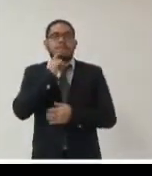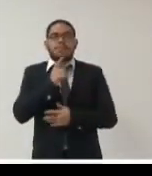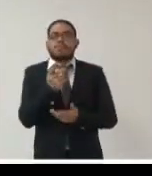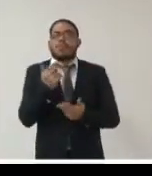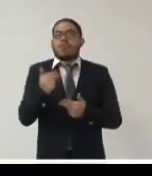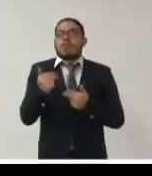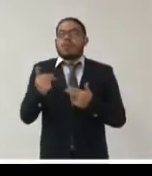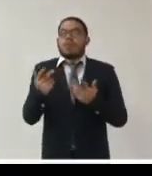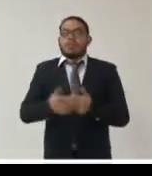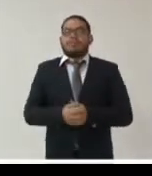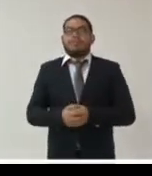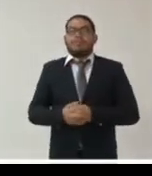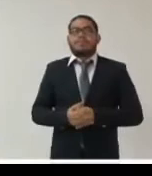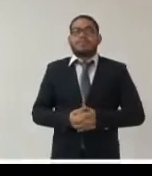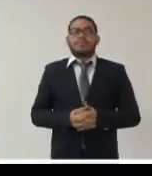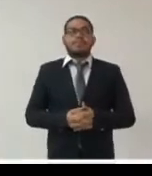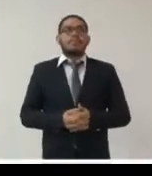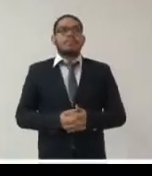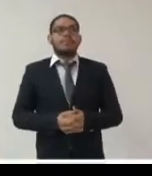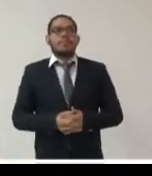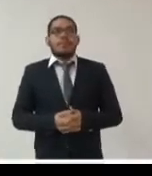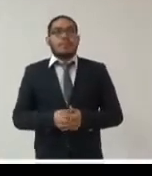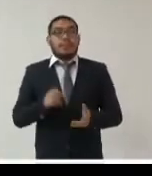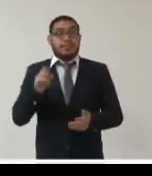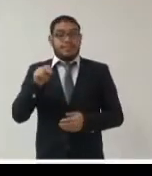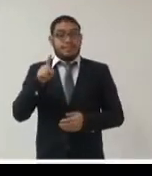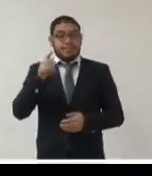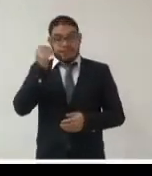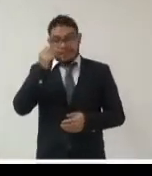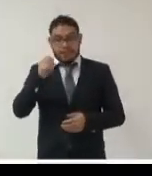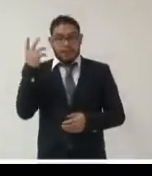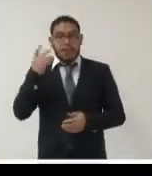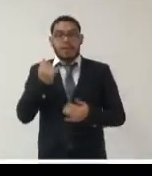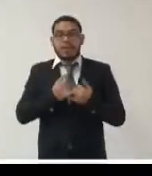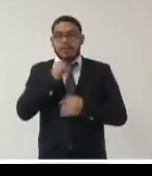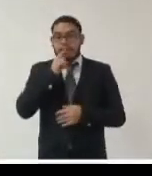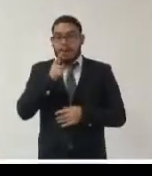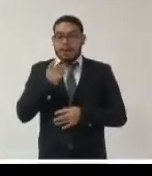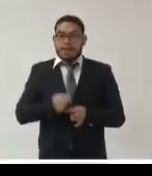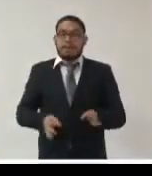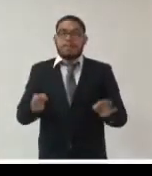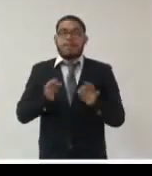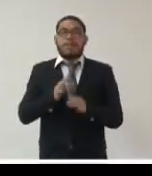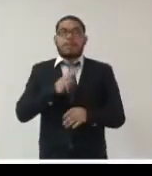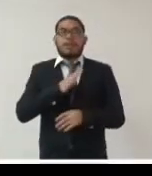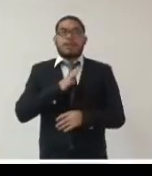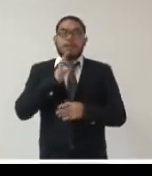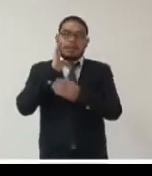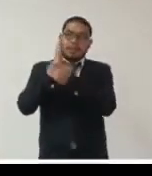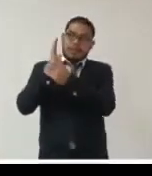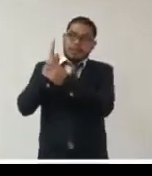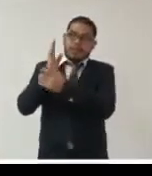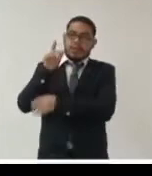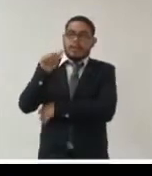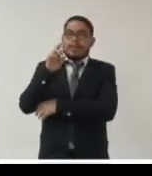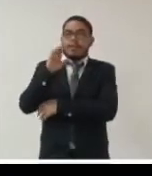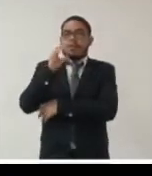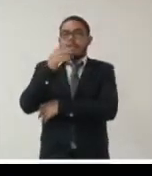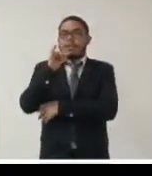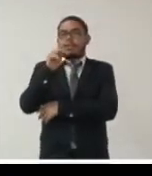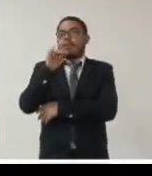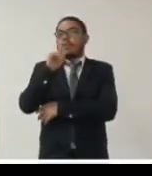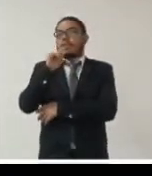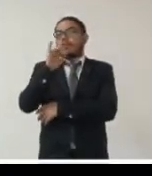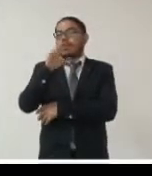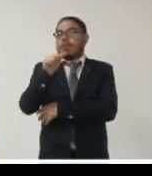tradicional sin olvidar claro por ejemplo los aspectos fundamentales que tenemos en la archivística el ciclo vital la